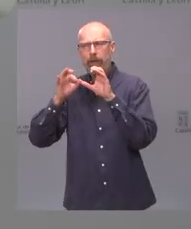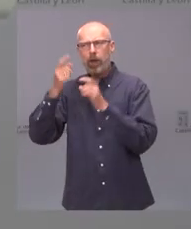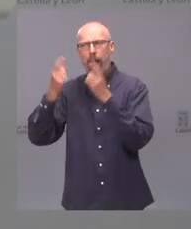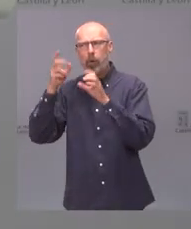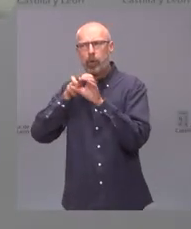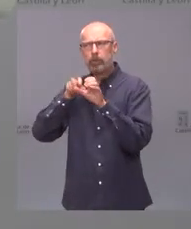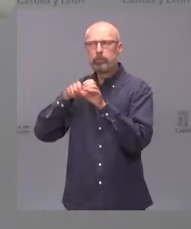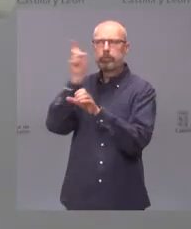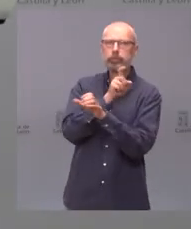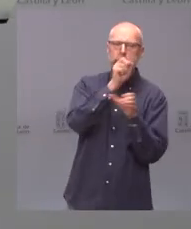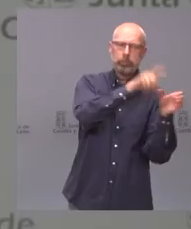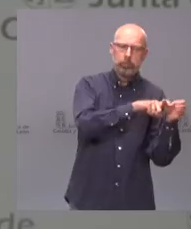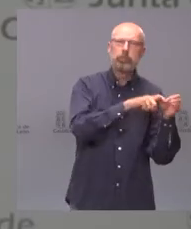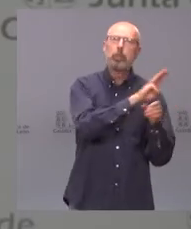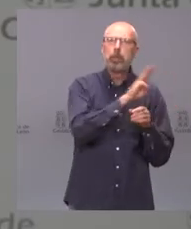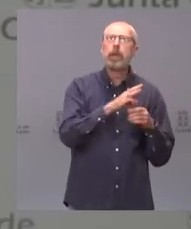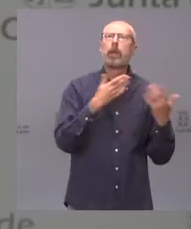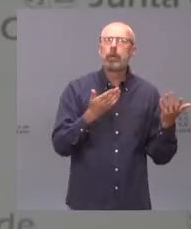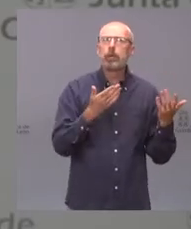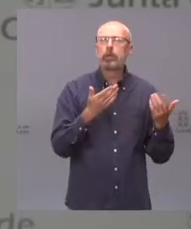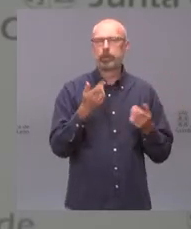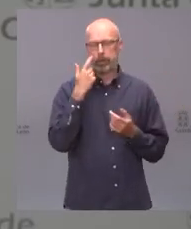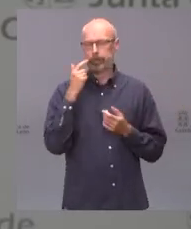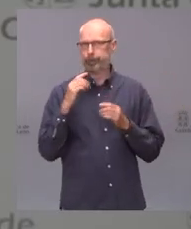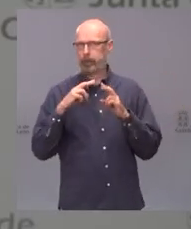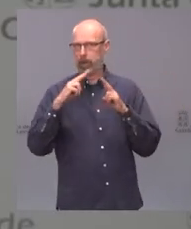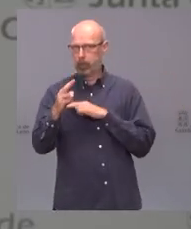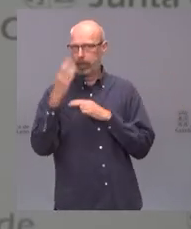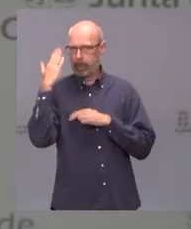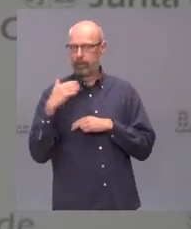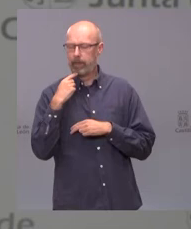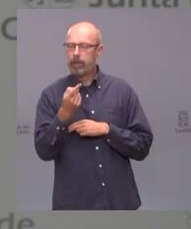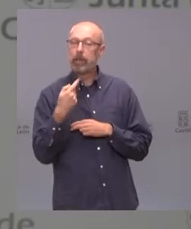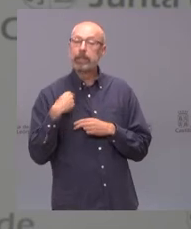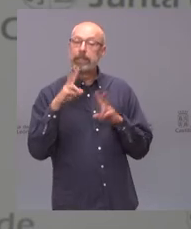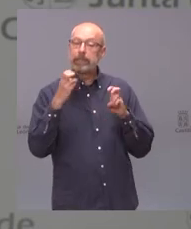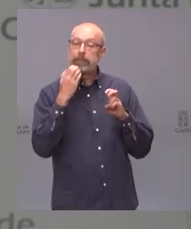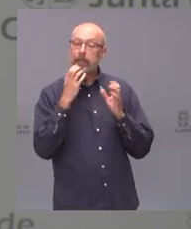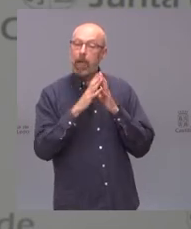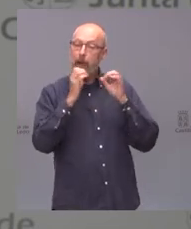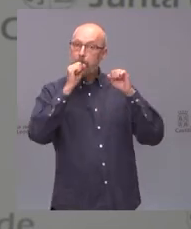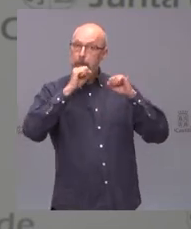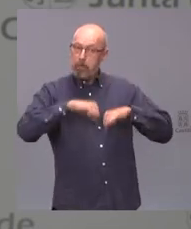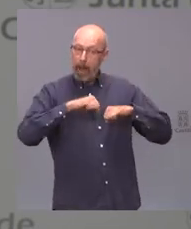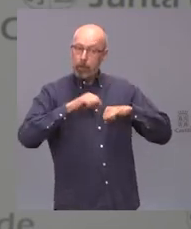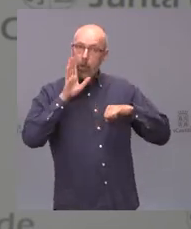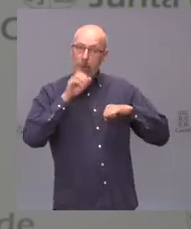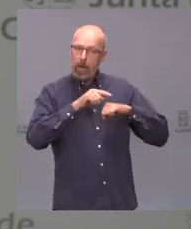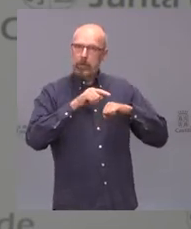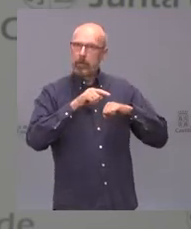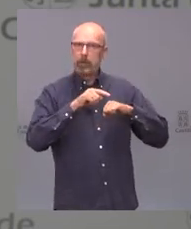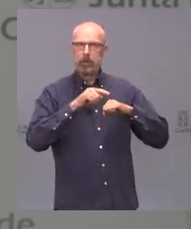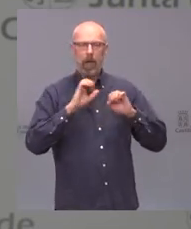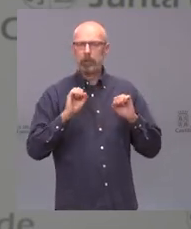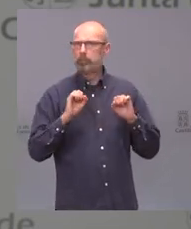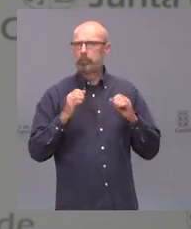respecto a lo que es la salud del pacto si realmente este pacto ha sobrevivido a lo más duro que podía enfrentarse que